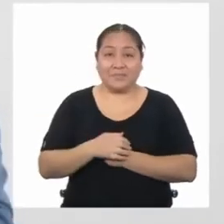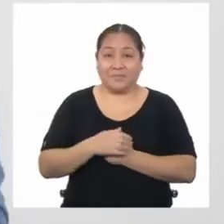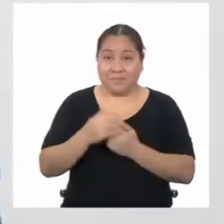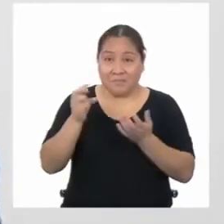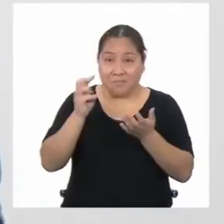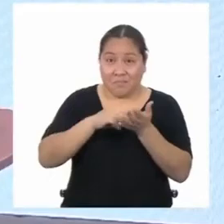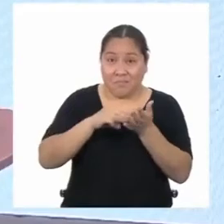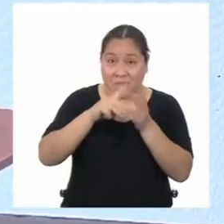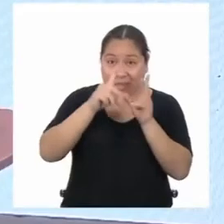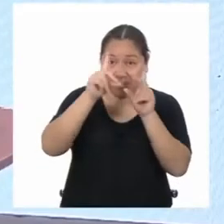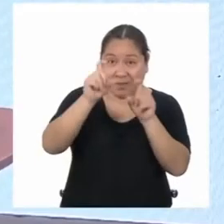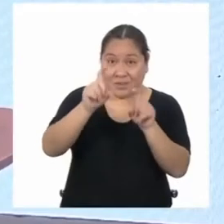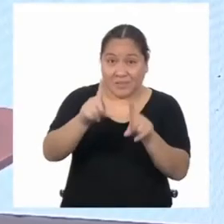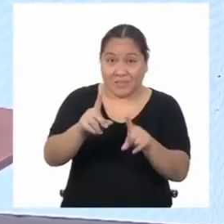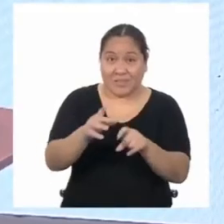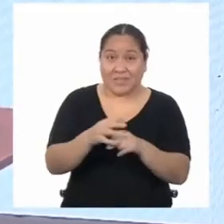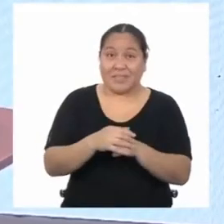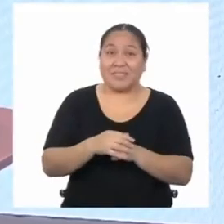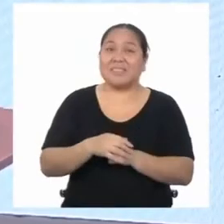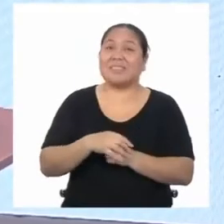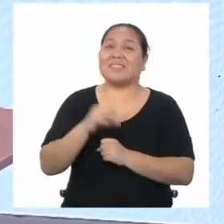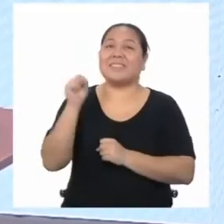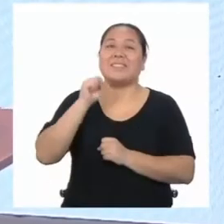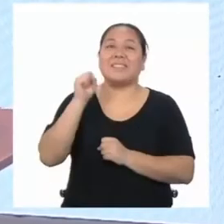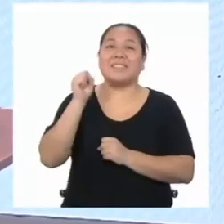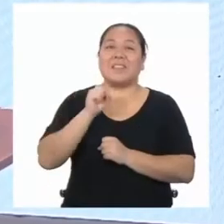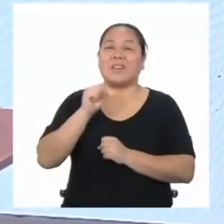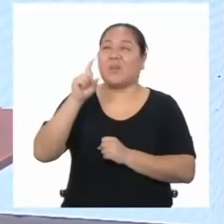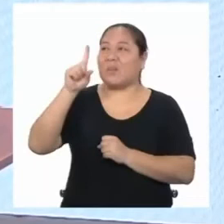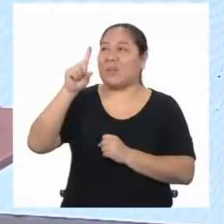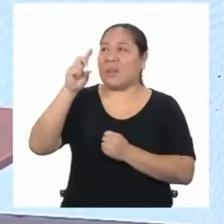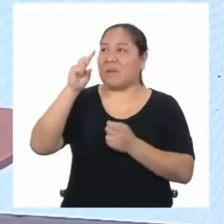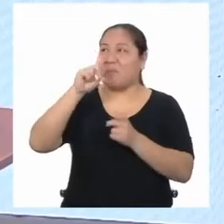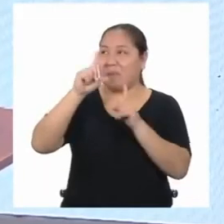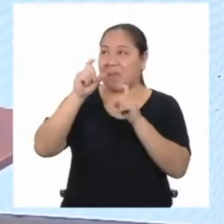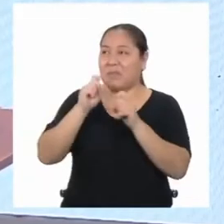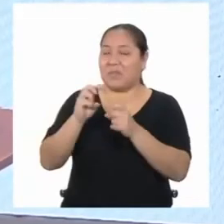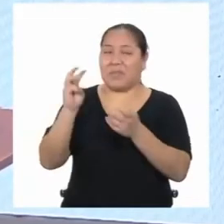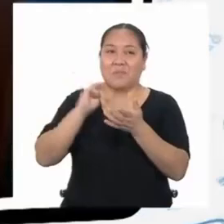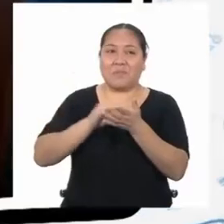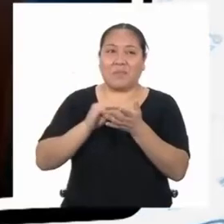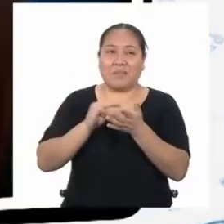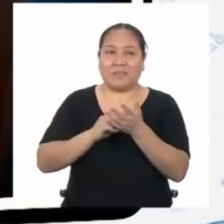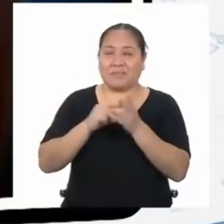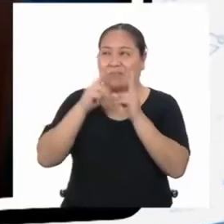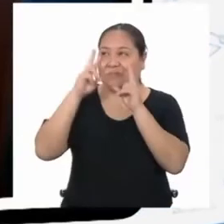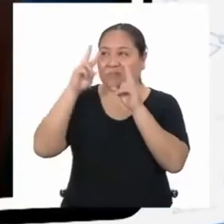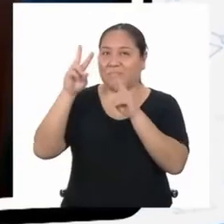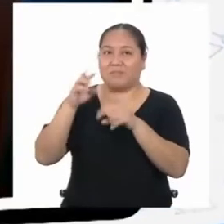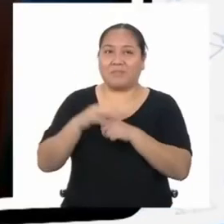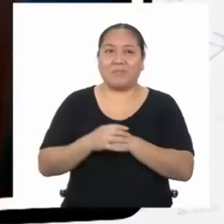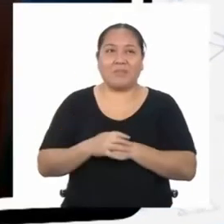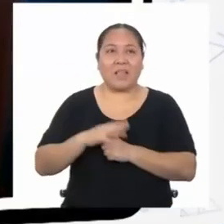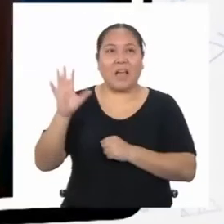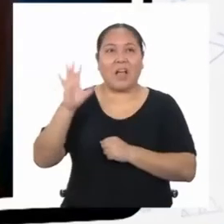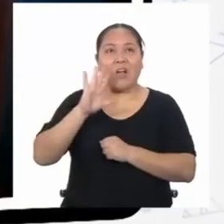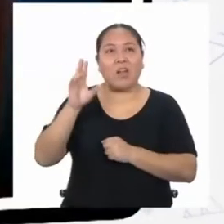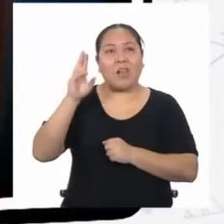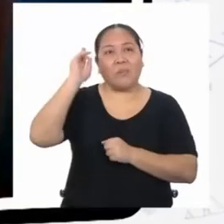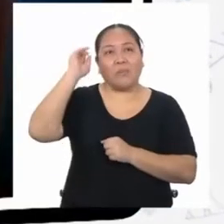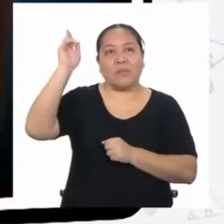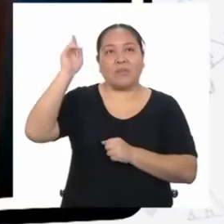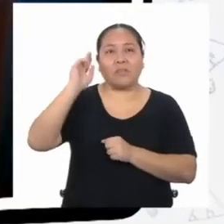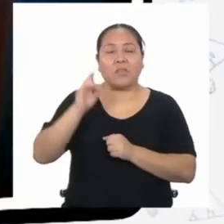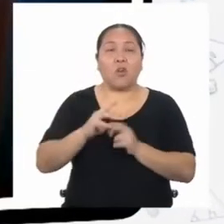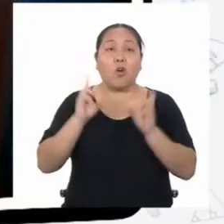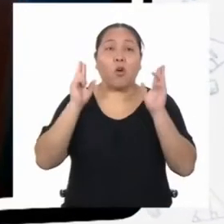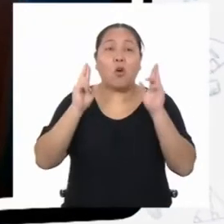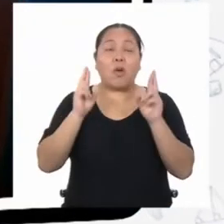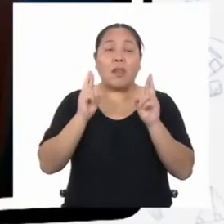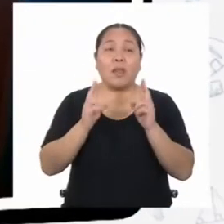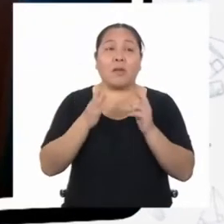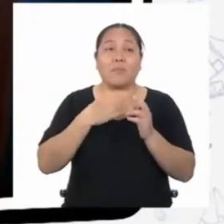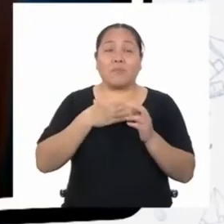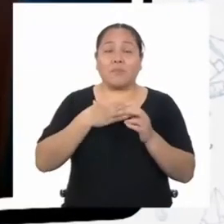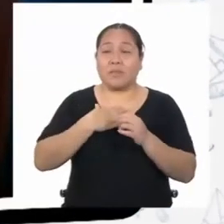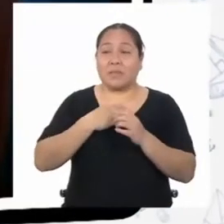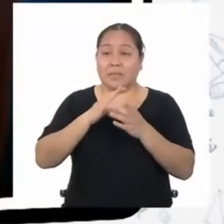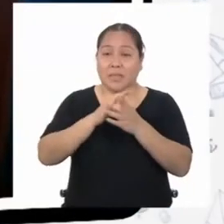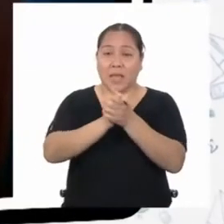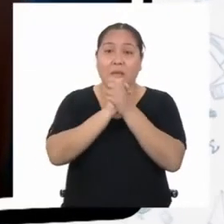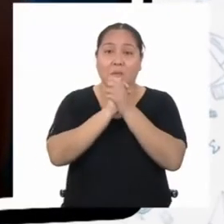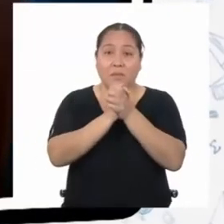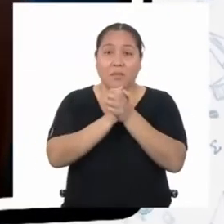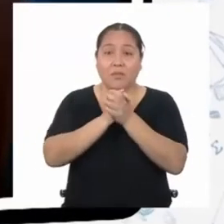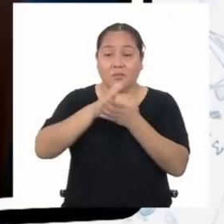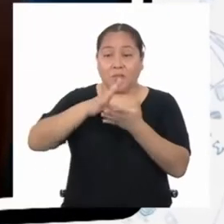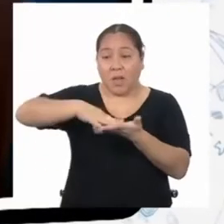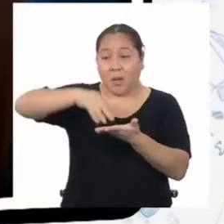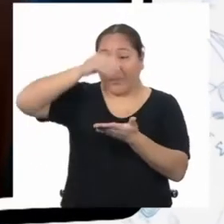preguntas? Sí, hay una pregunta más. Vamos con ella. Hola, profesora. Espero que mis compañeras y compañeros estén